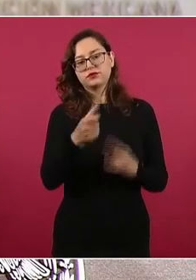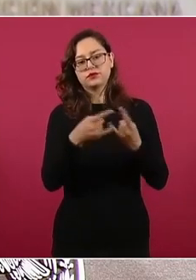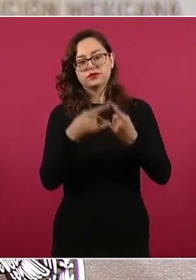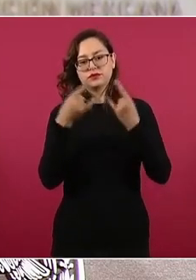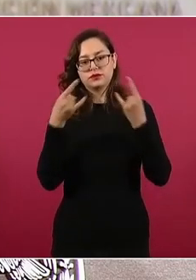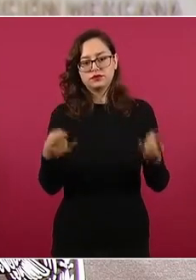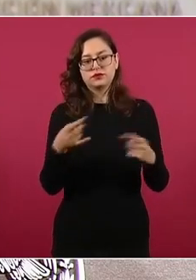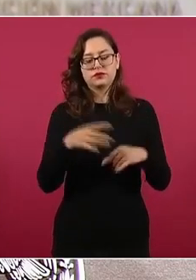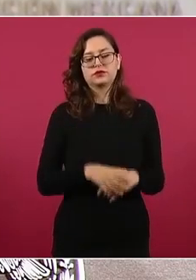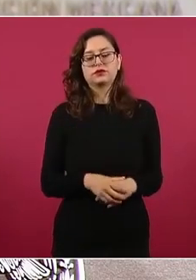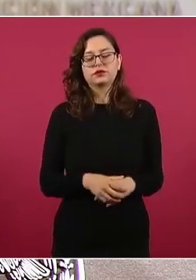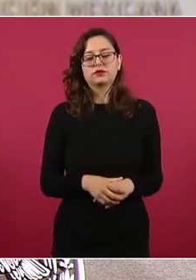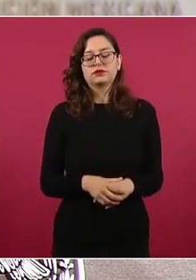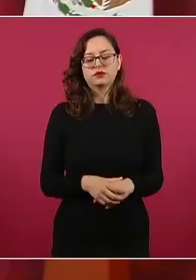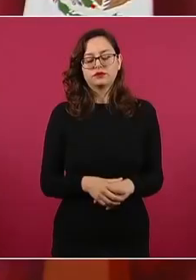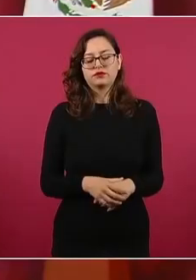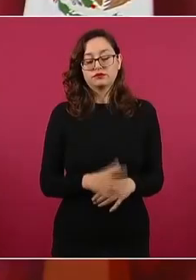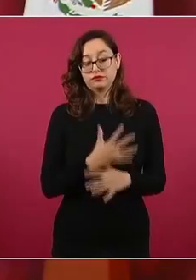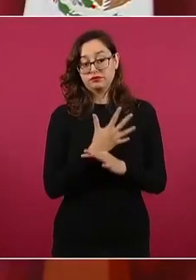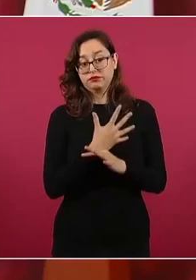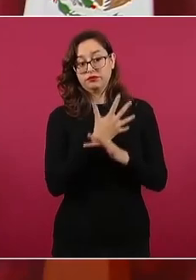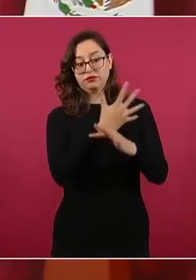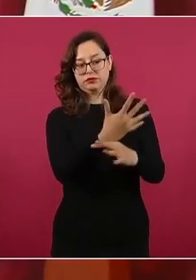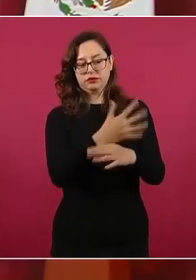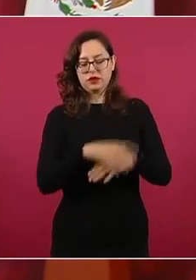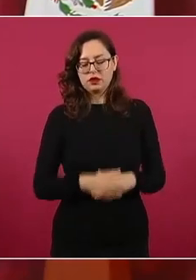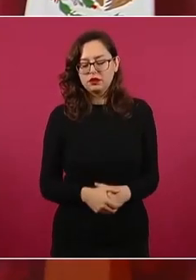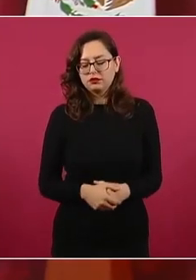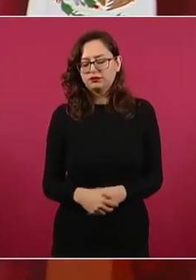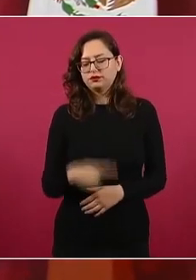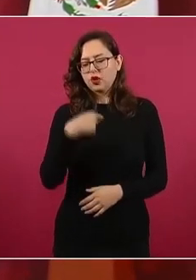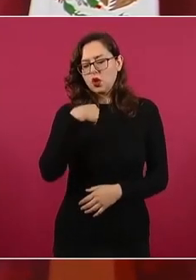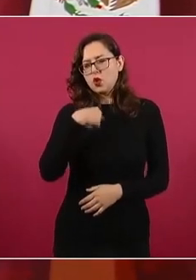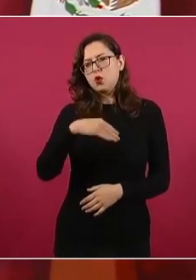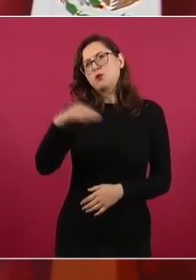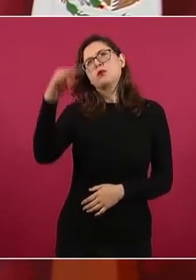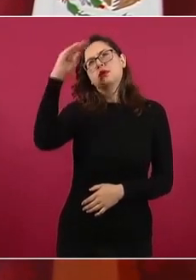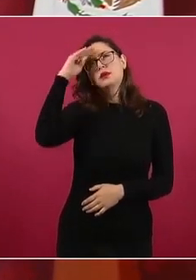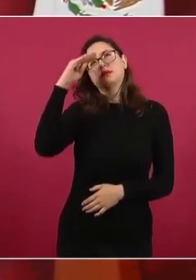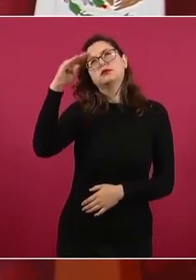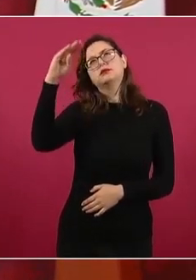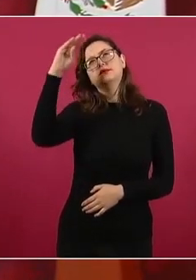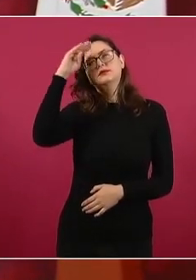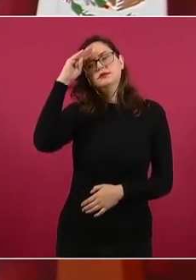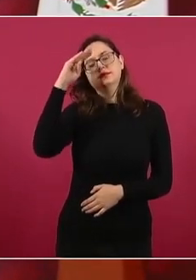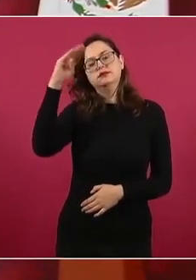fíjense lo que escribe. Entonces, pienso más en la tragedia